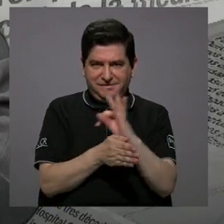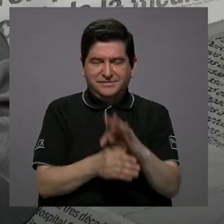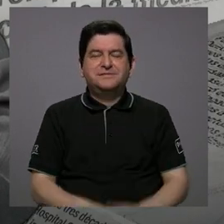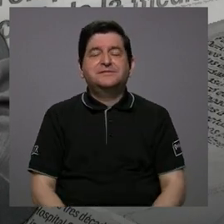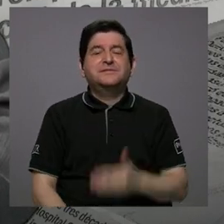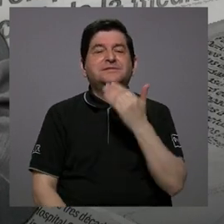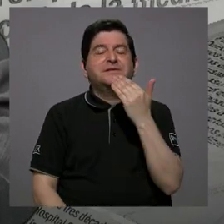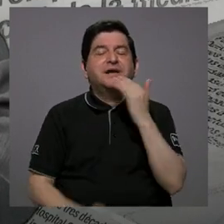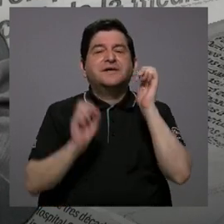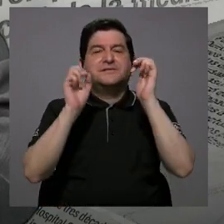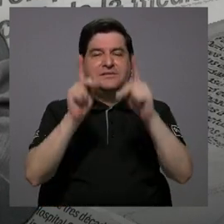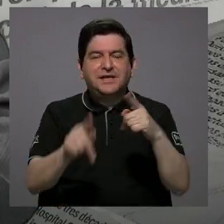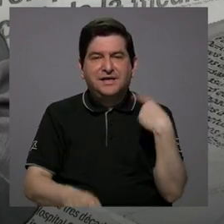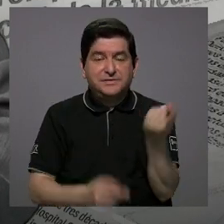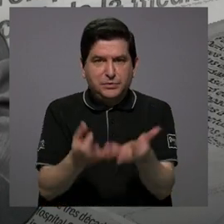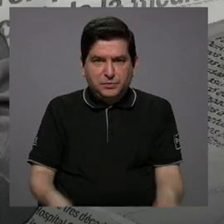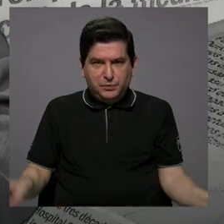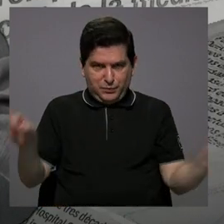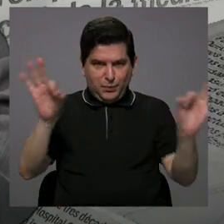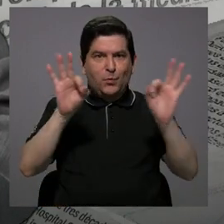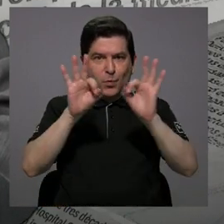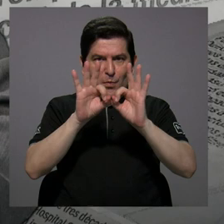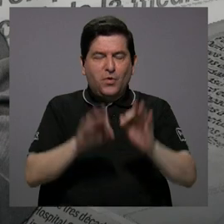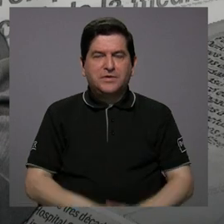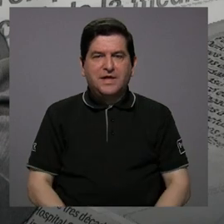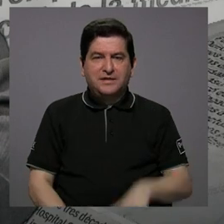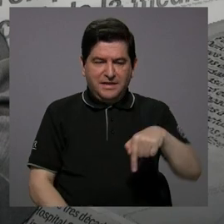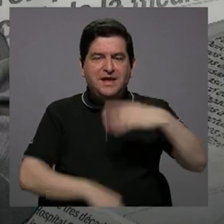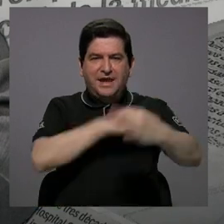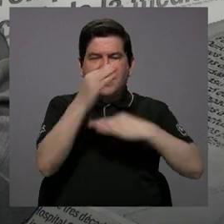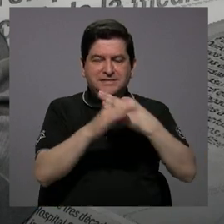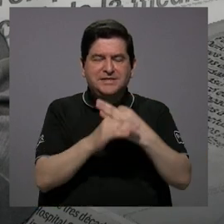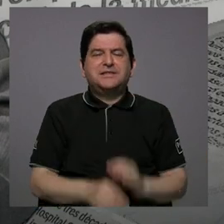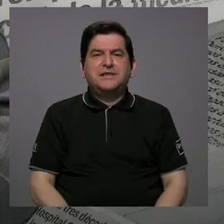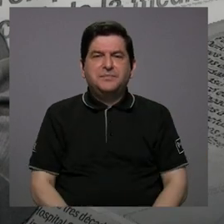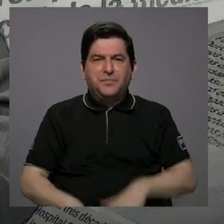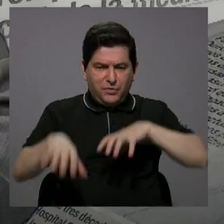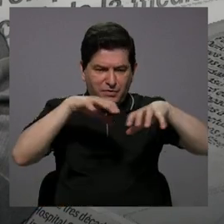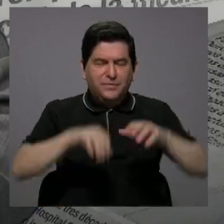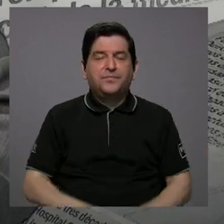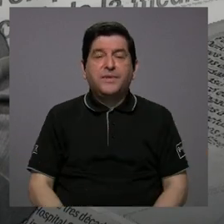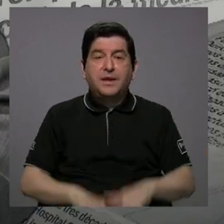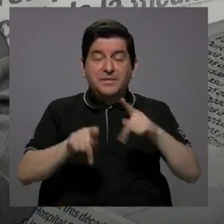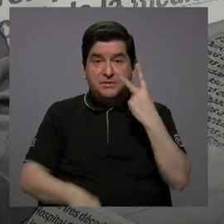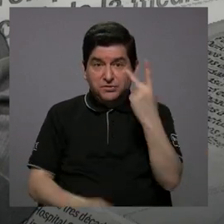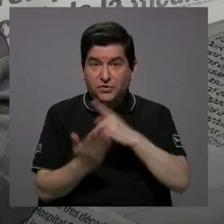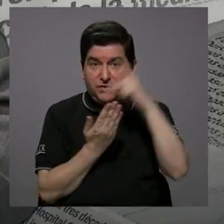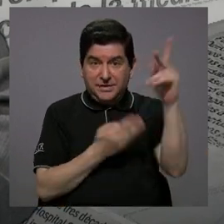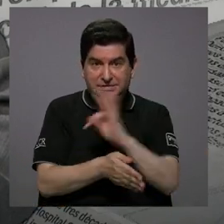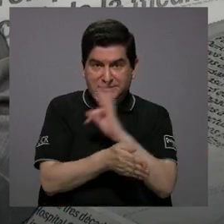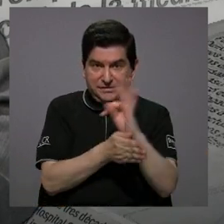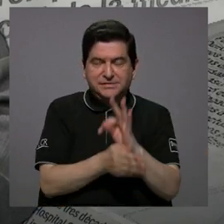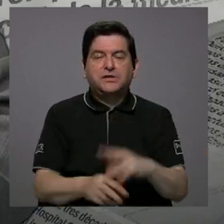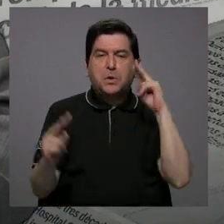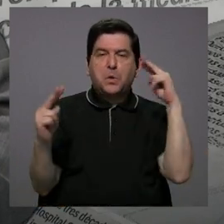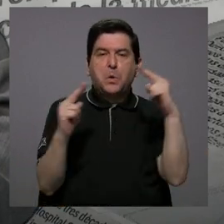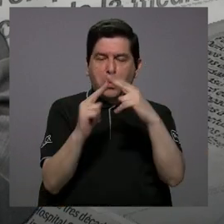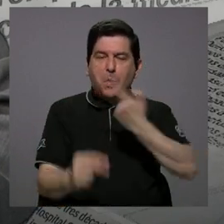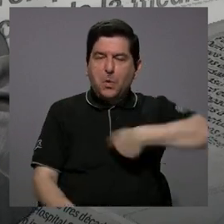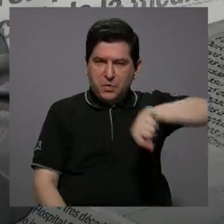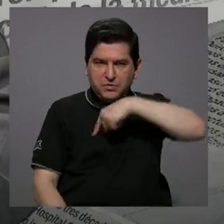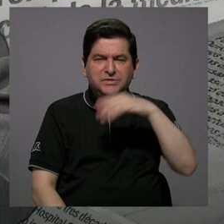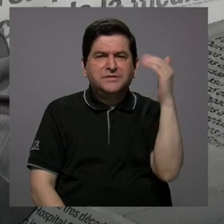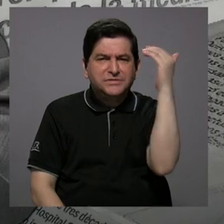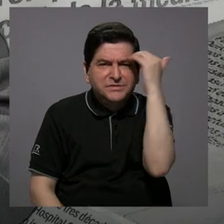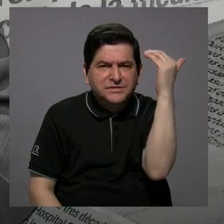agradecerle el espacio. Siempre es importante tener estos encuentros y que la teleaudiencia nos conozca y sepa